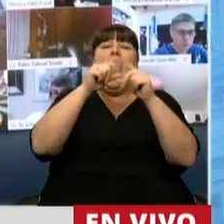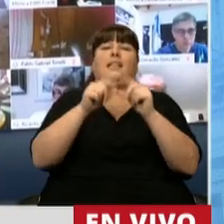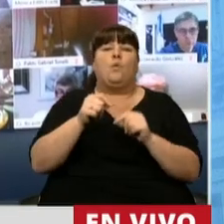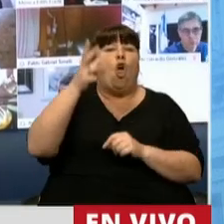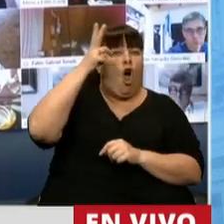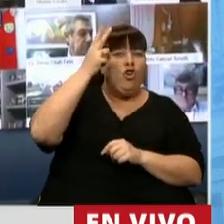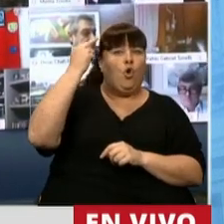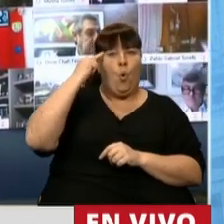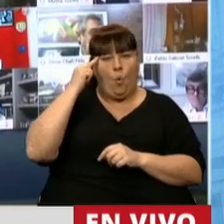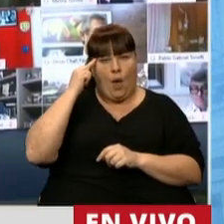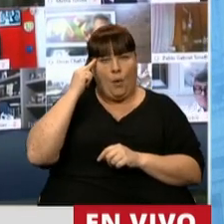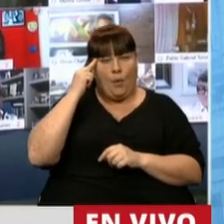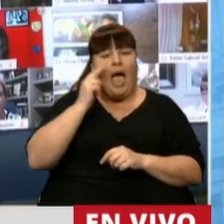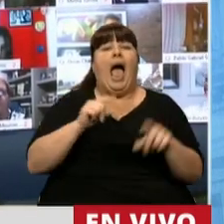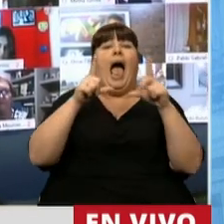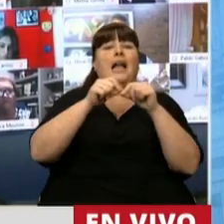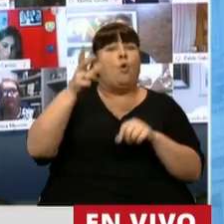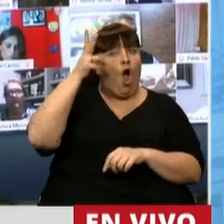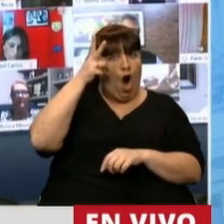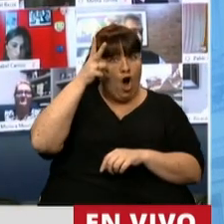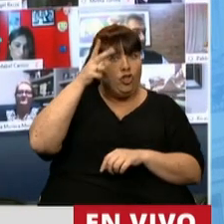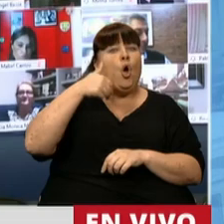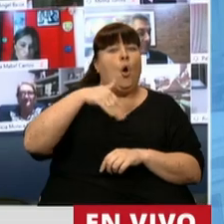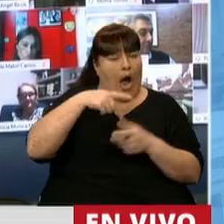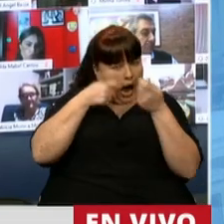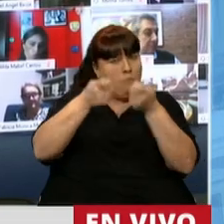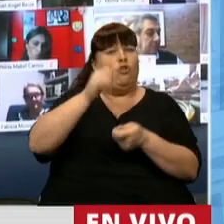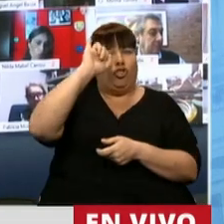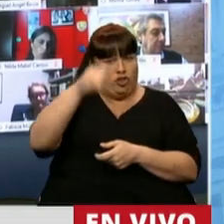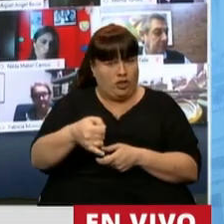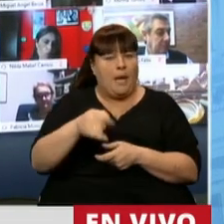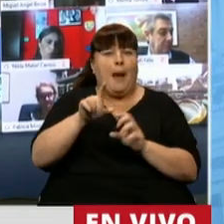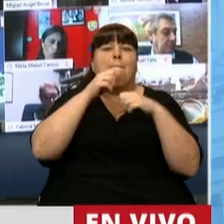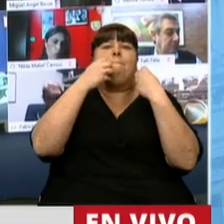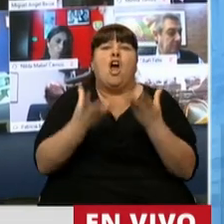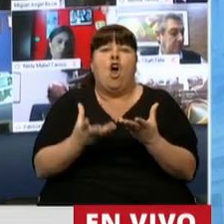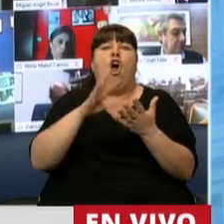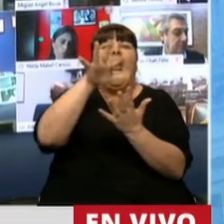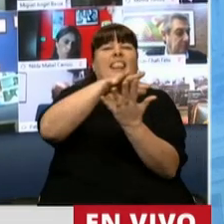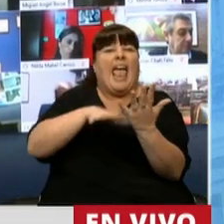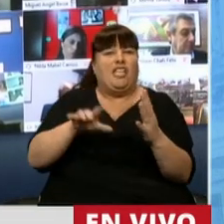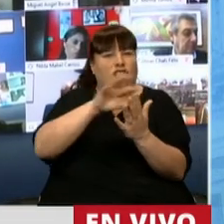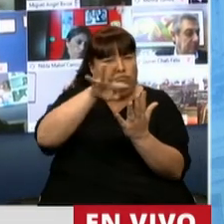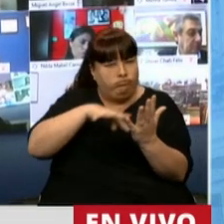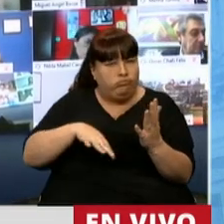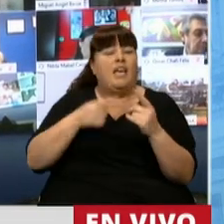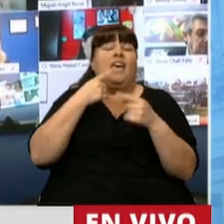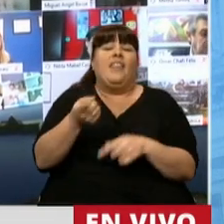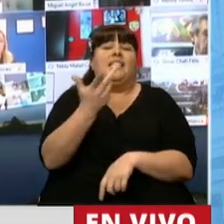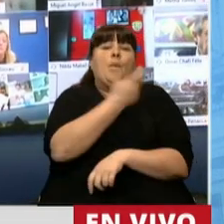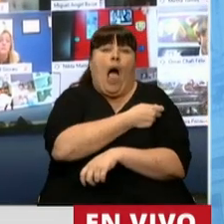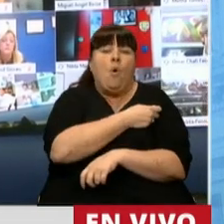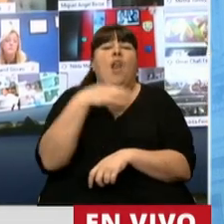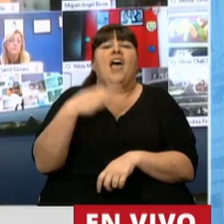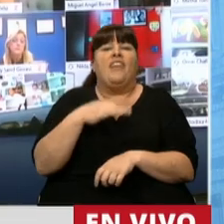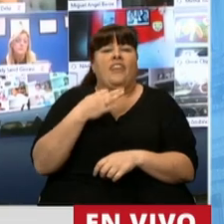artículos 8 y 9. El artículo 8 lo vamos a acompañar ya que se mejora la redacción del texto y se establece que las